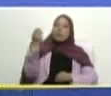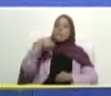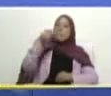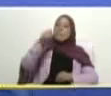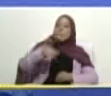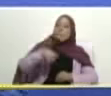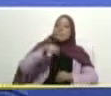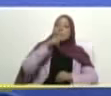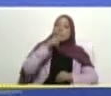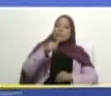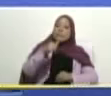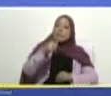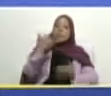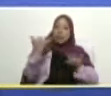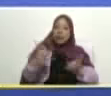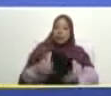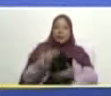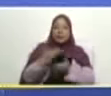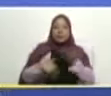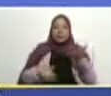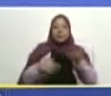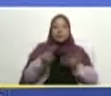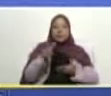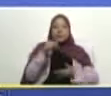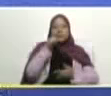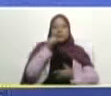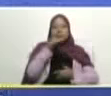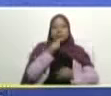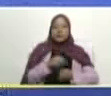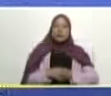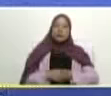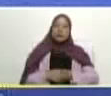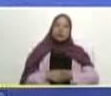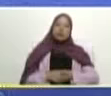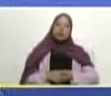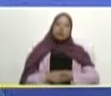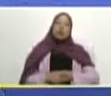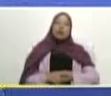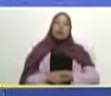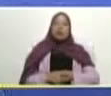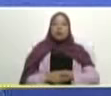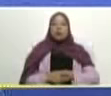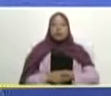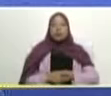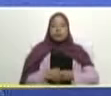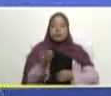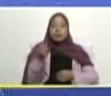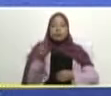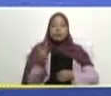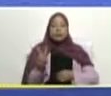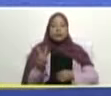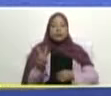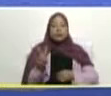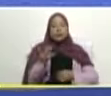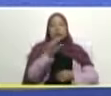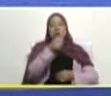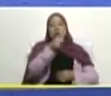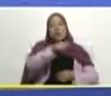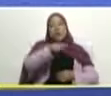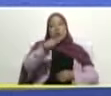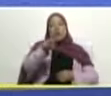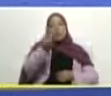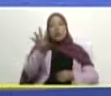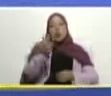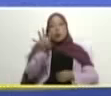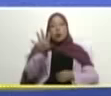por aquí 12 por aquí 12 los 12 apóstoles 24 apóstoles